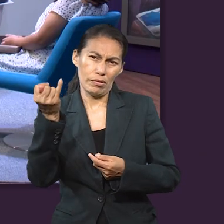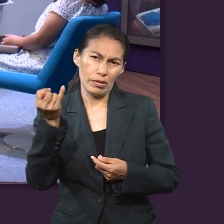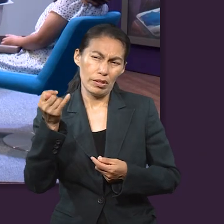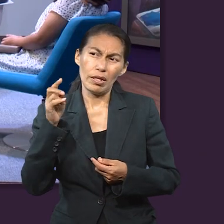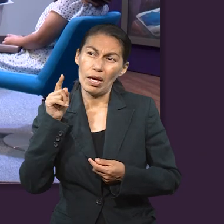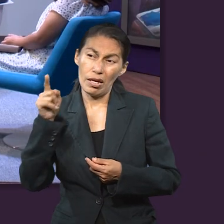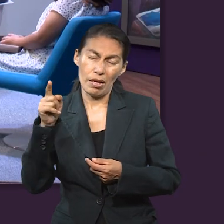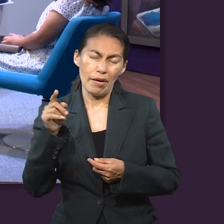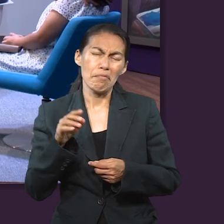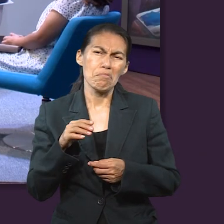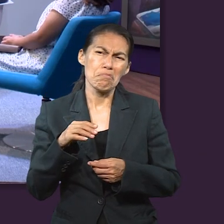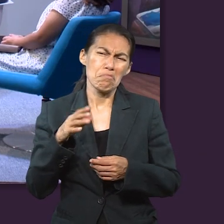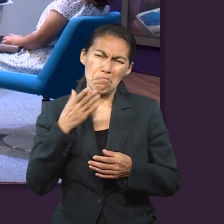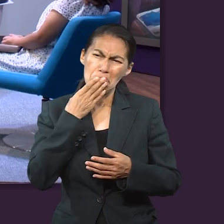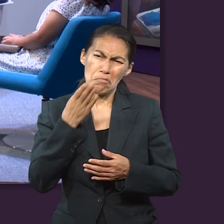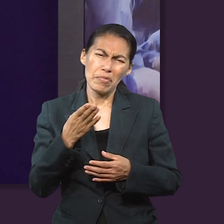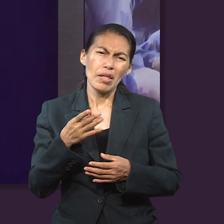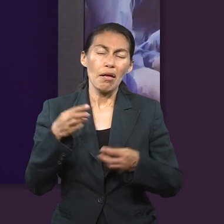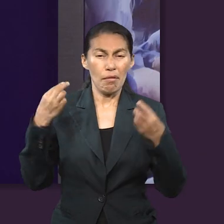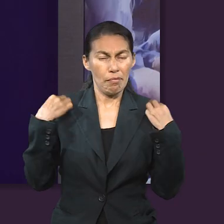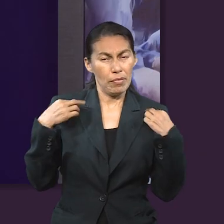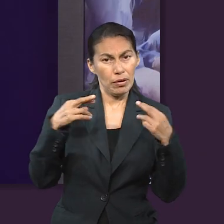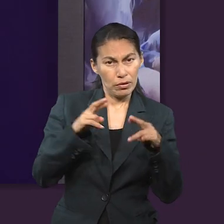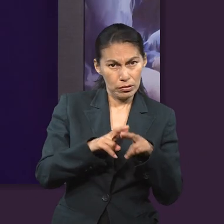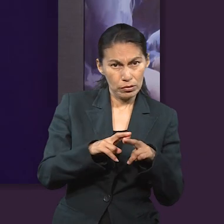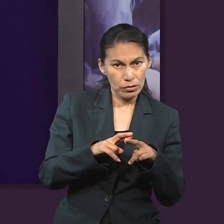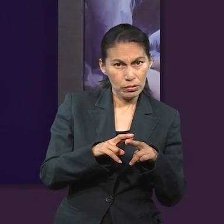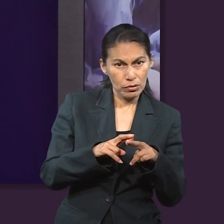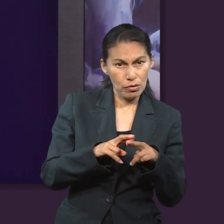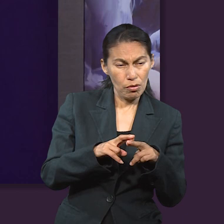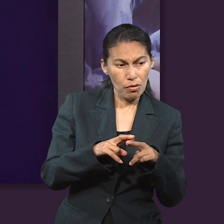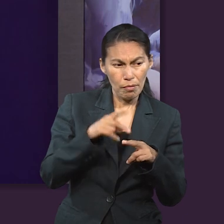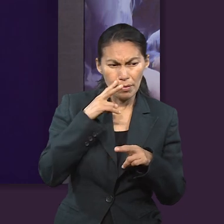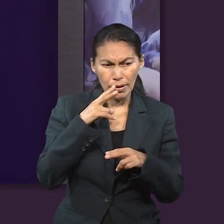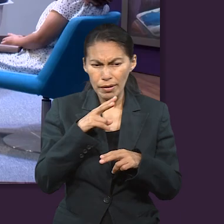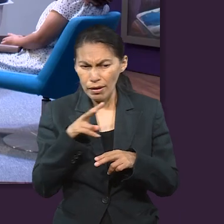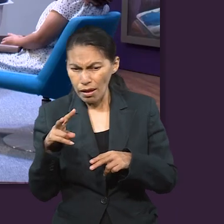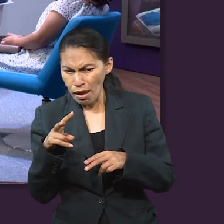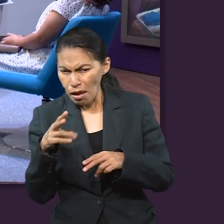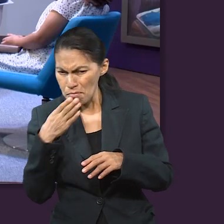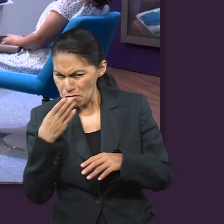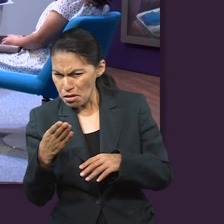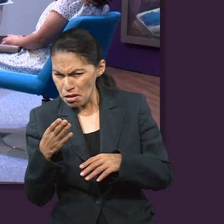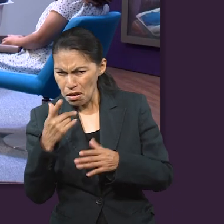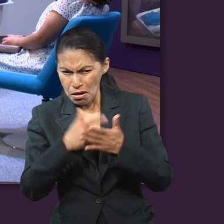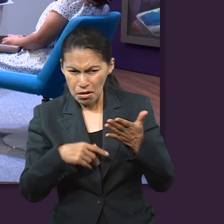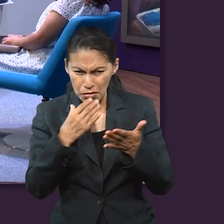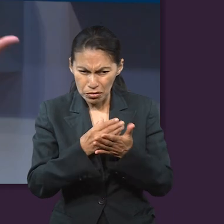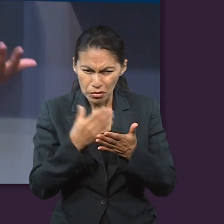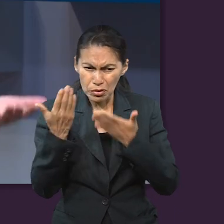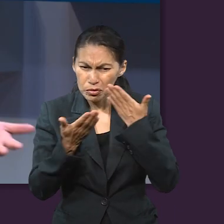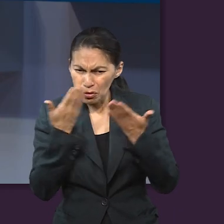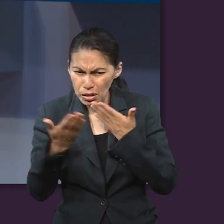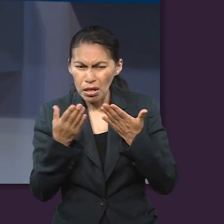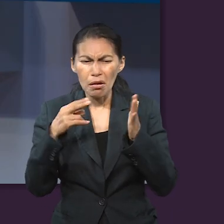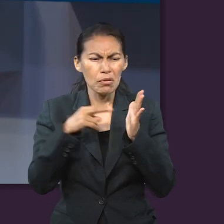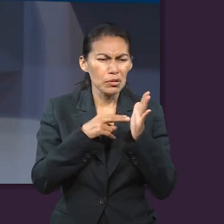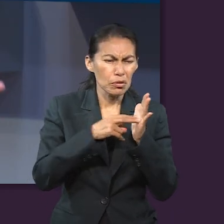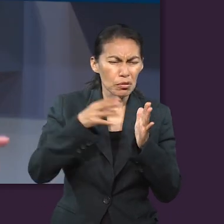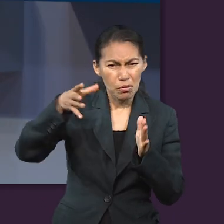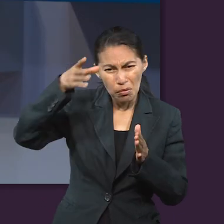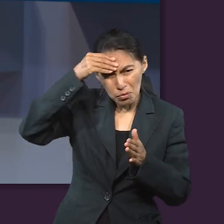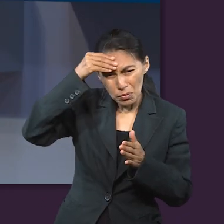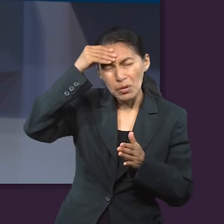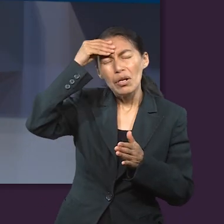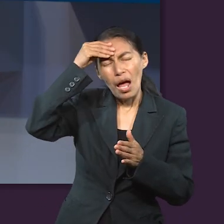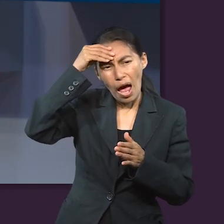esforzaba muchísimo por premiar cuando hacíamos cosas buenas. Si estudiamos la lección, si